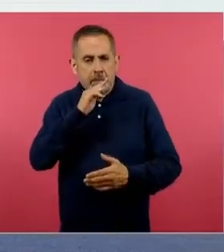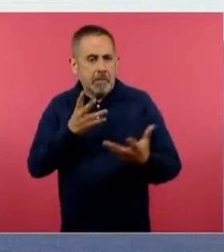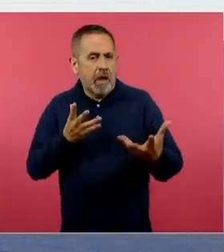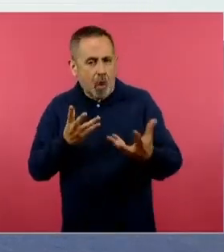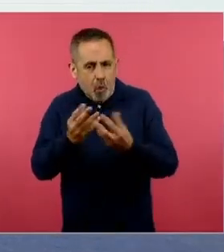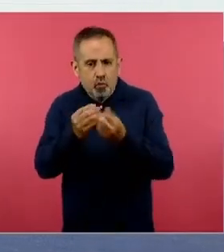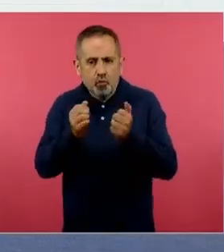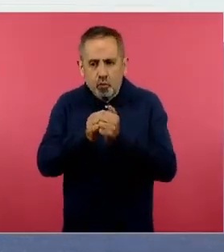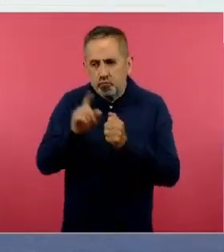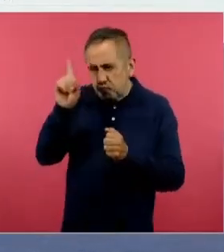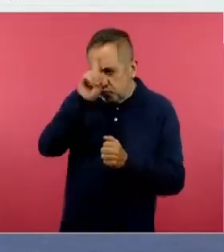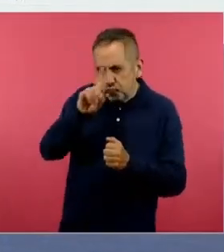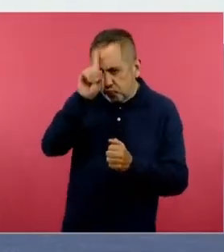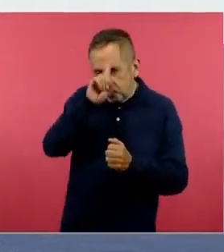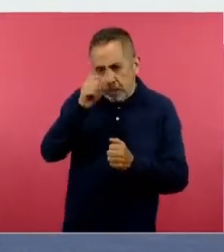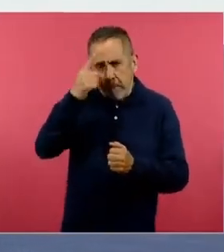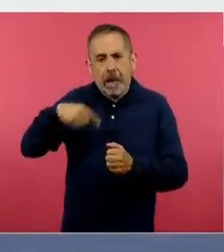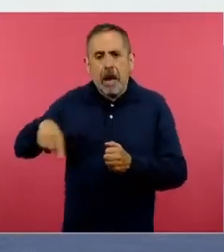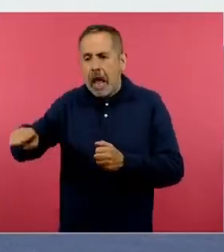del niño. Siguiente, por favor.